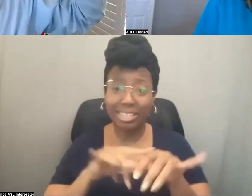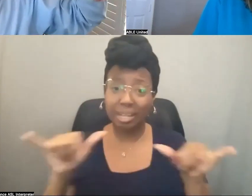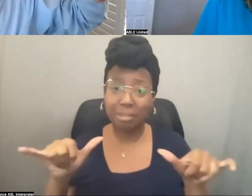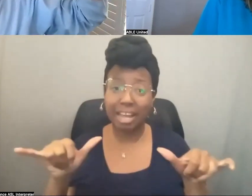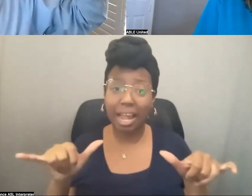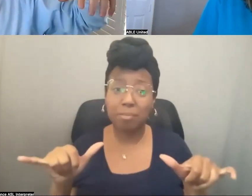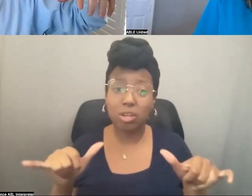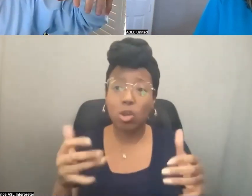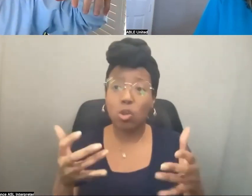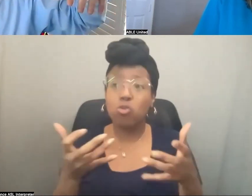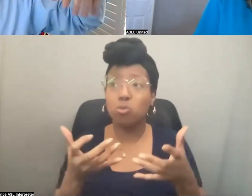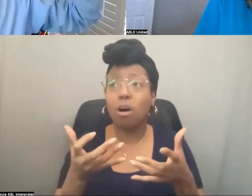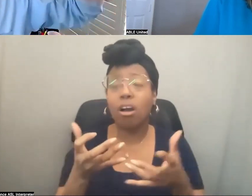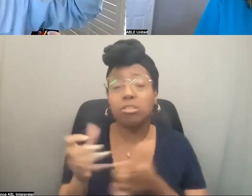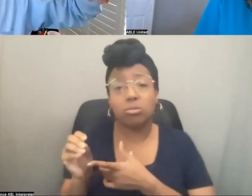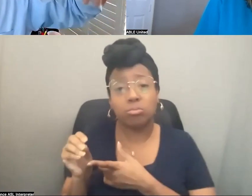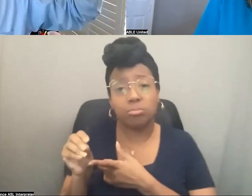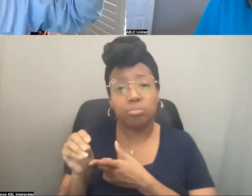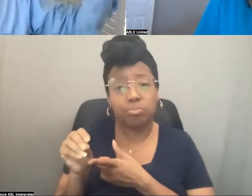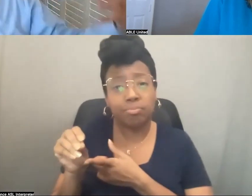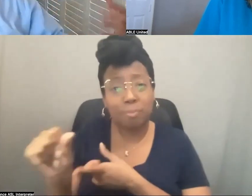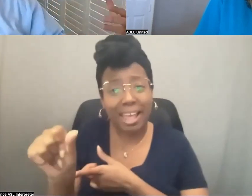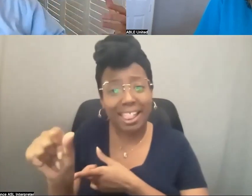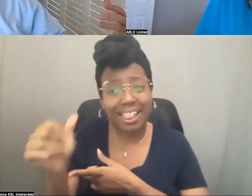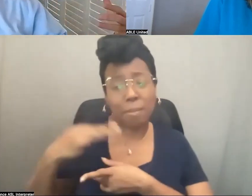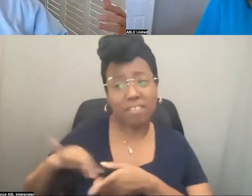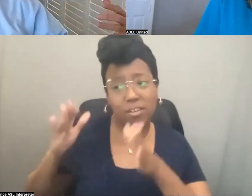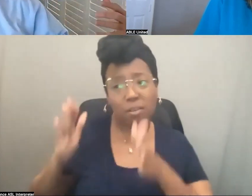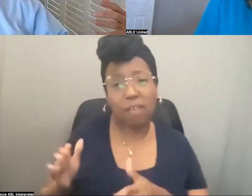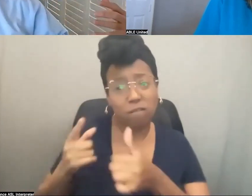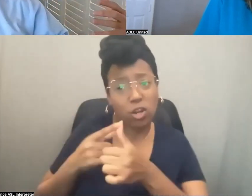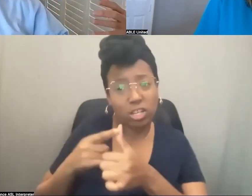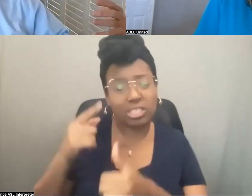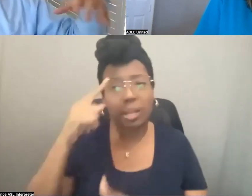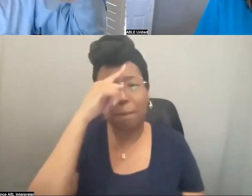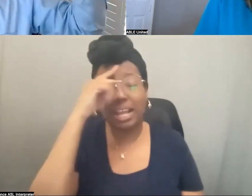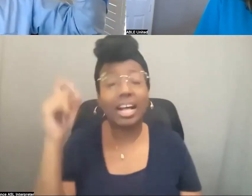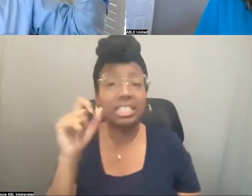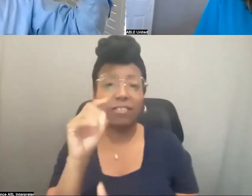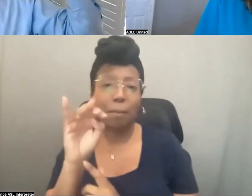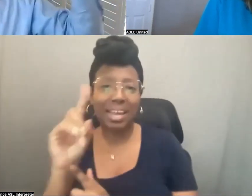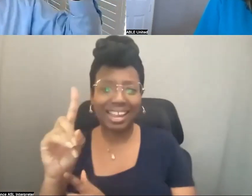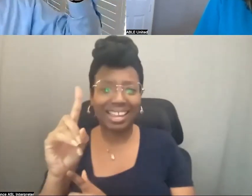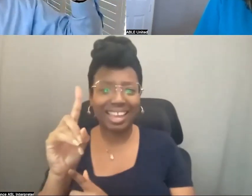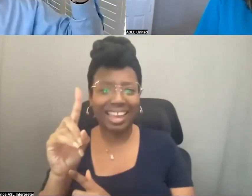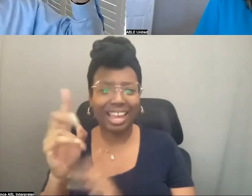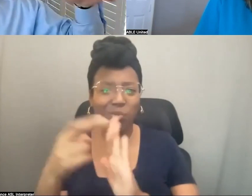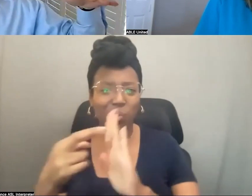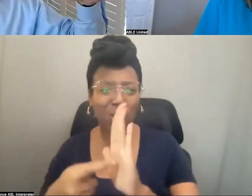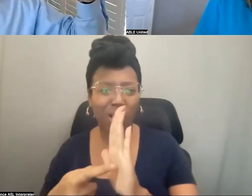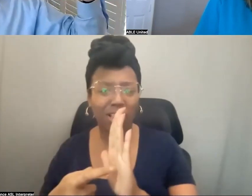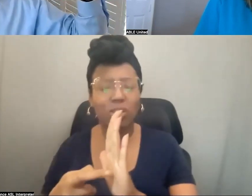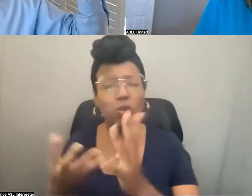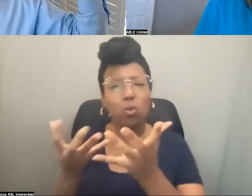cuando hay más de uno. Es importante usar el fideicomiso del beneficiario primero con la previsión del Medicaid.